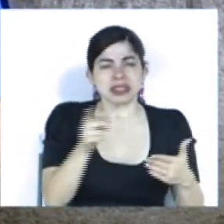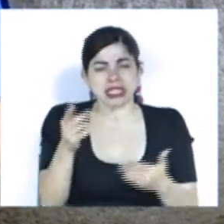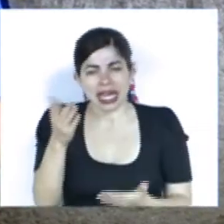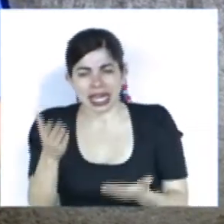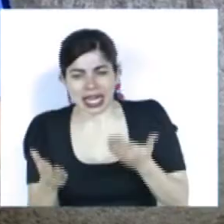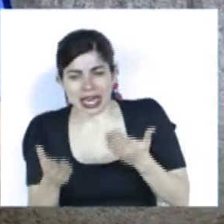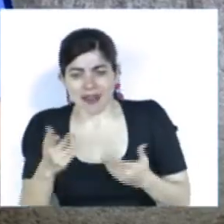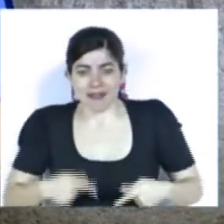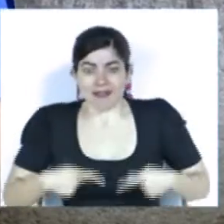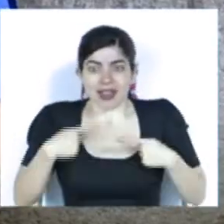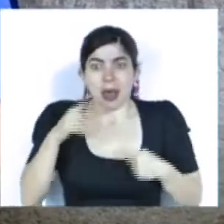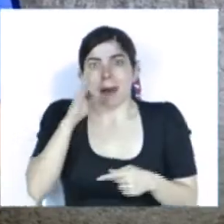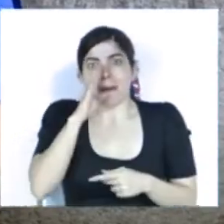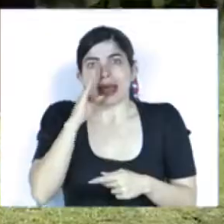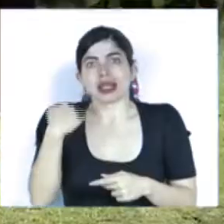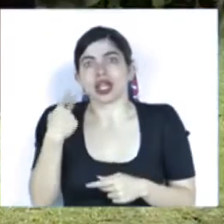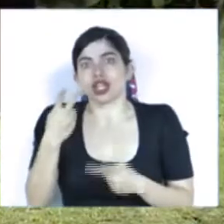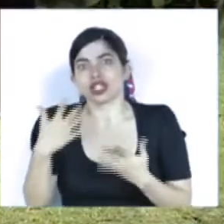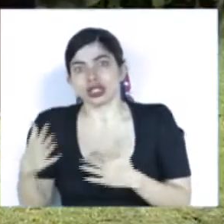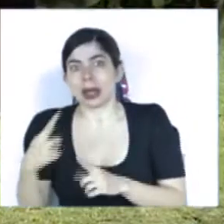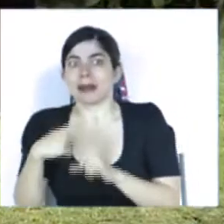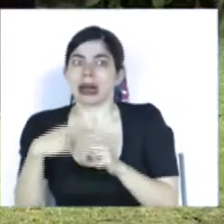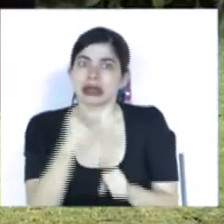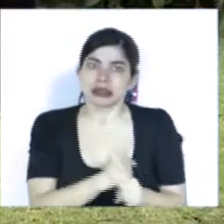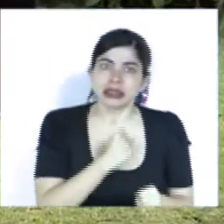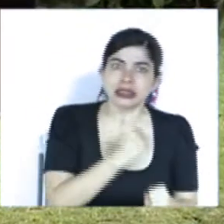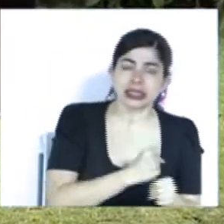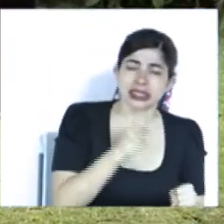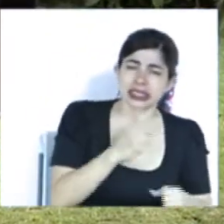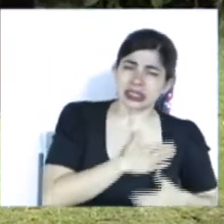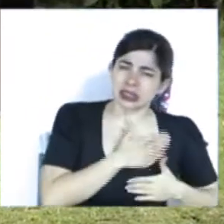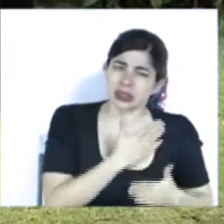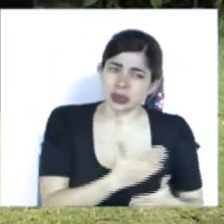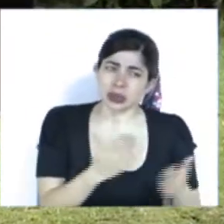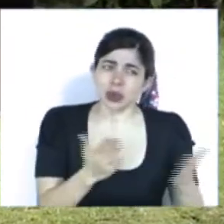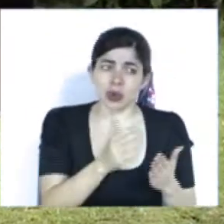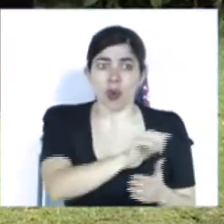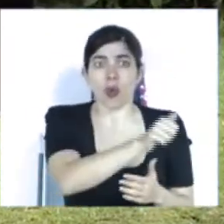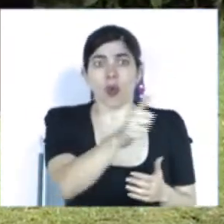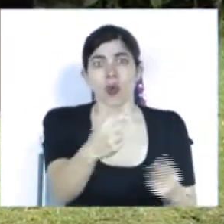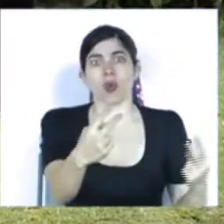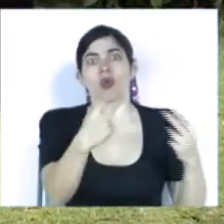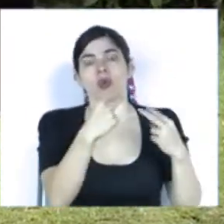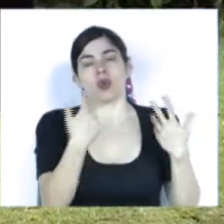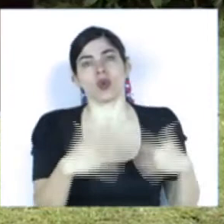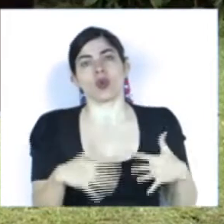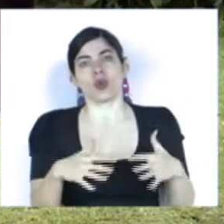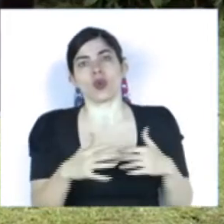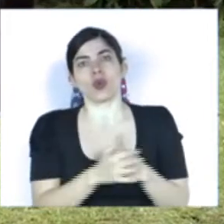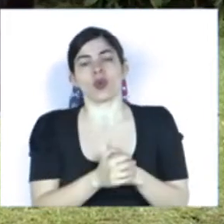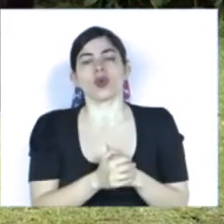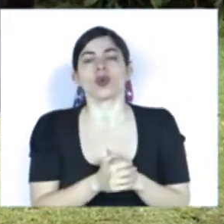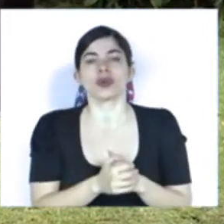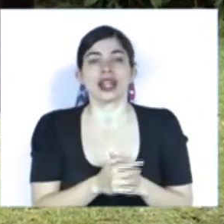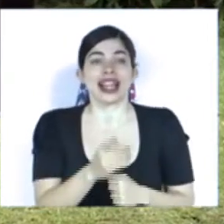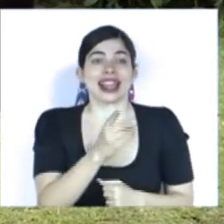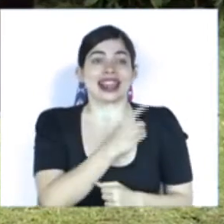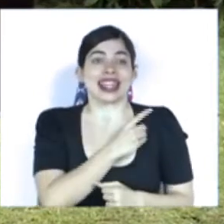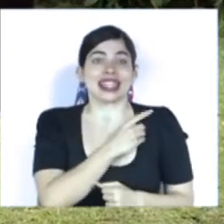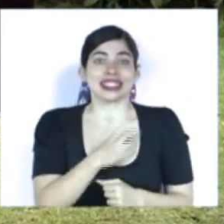con su vida como madre de dos hijos. Su entrega ha sido motor para los demás miembros de la dirección regional